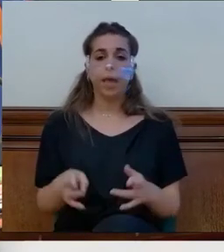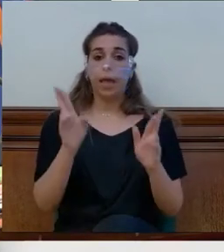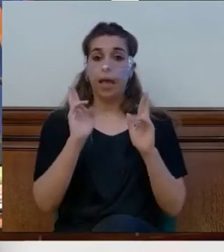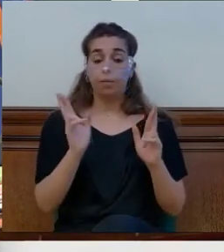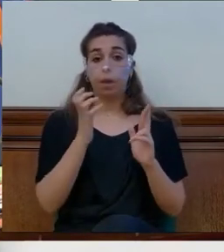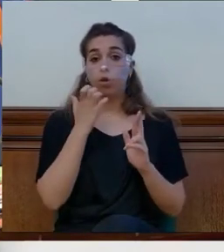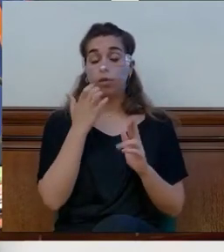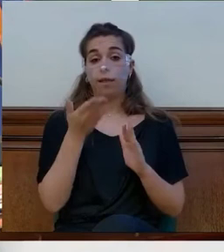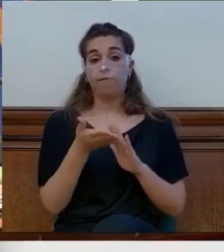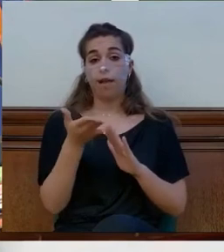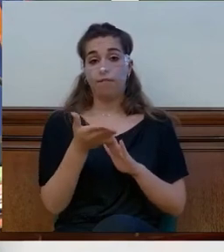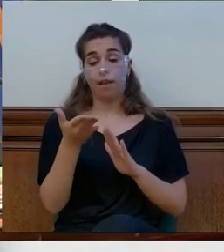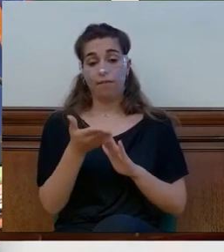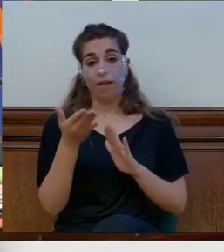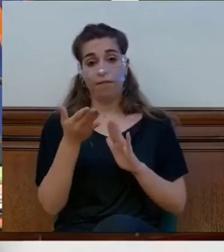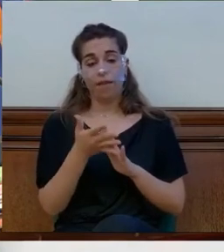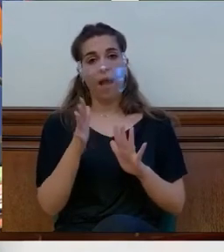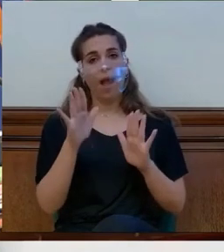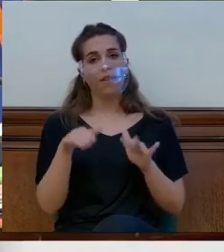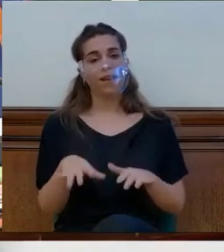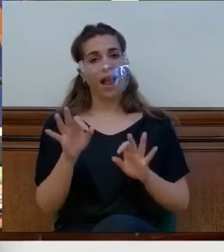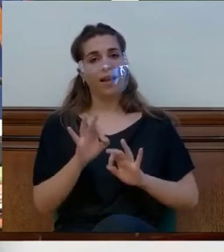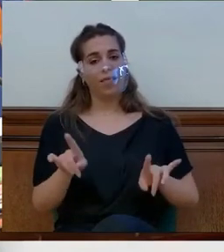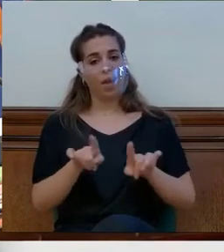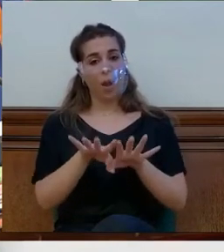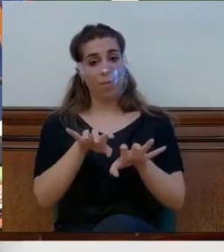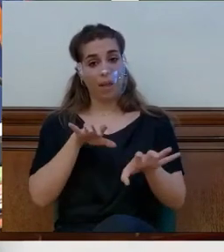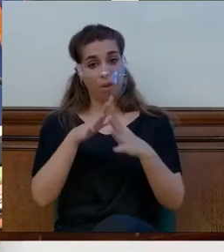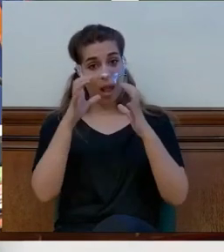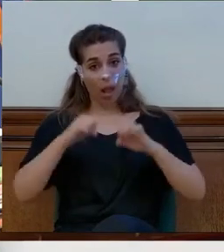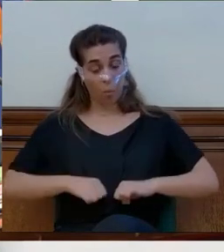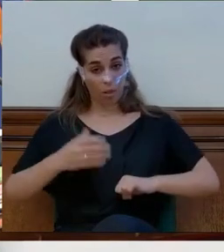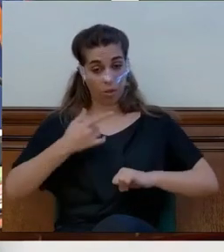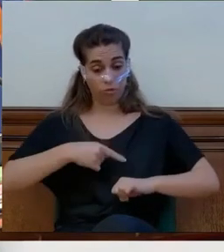quede en papel mojado como a la mayoría de los acuerdos a los que llegamos en este Pleno. ¡Gracias! ¡Gracias!